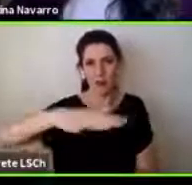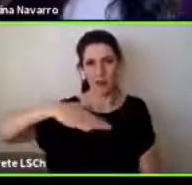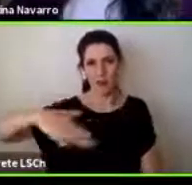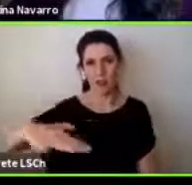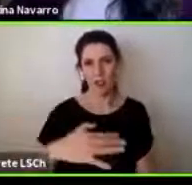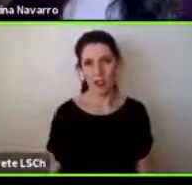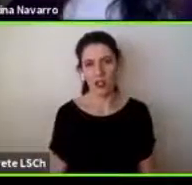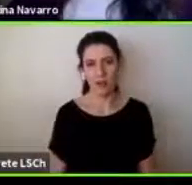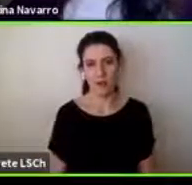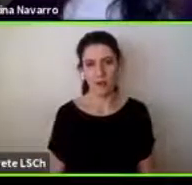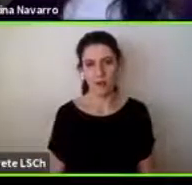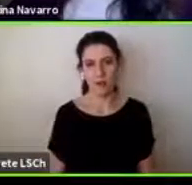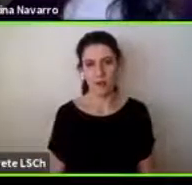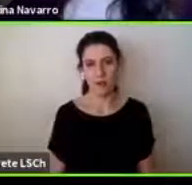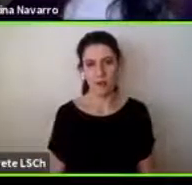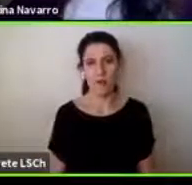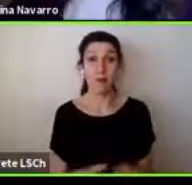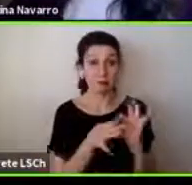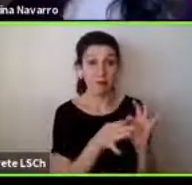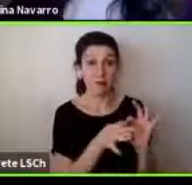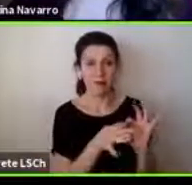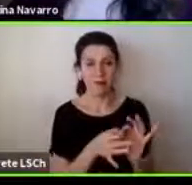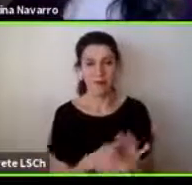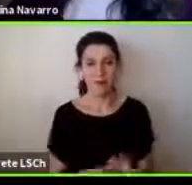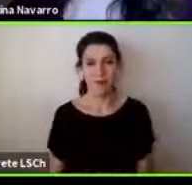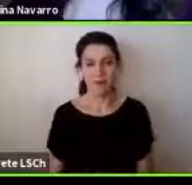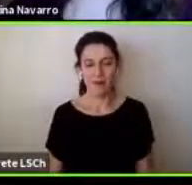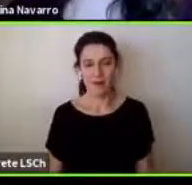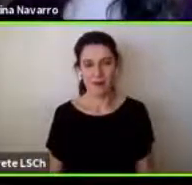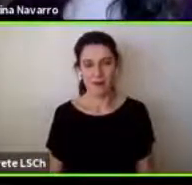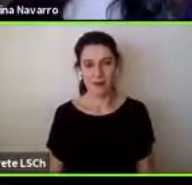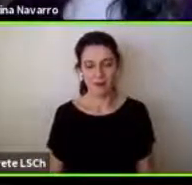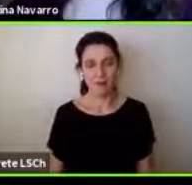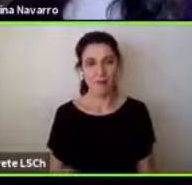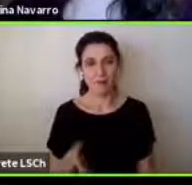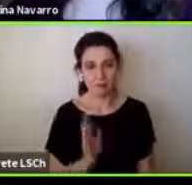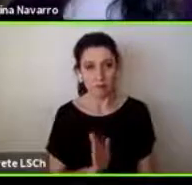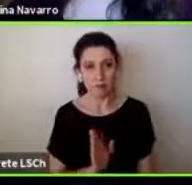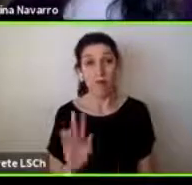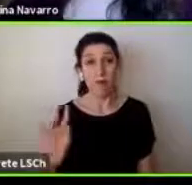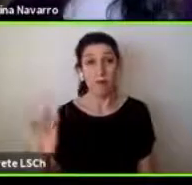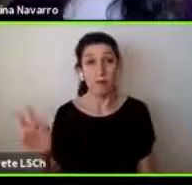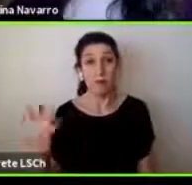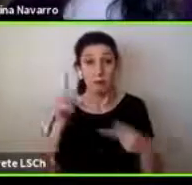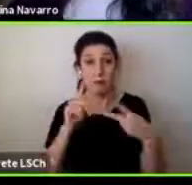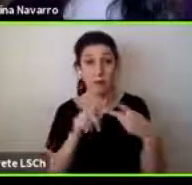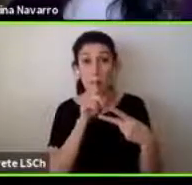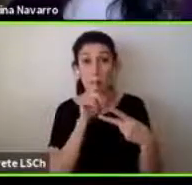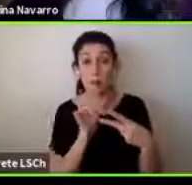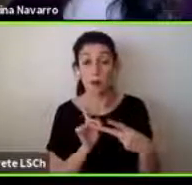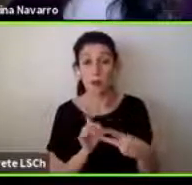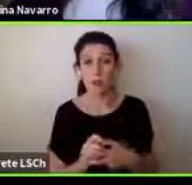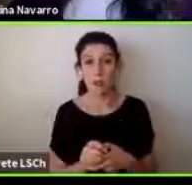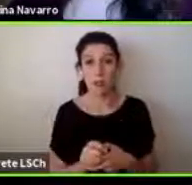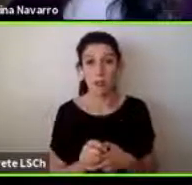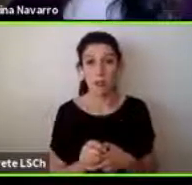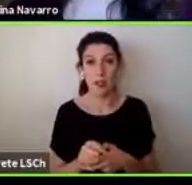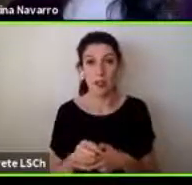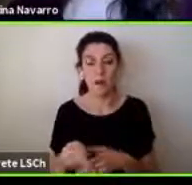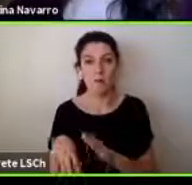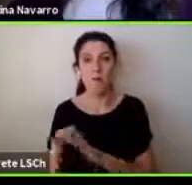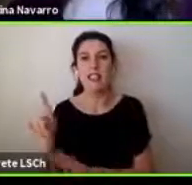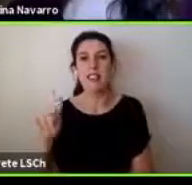Muchas gracias Evelyn vamos a seguir con la segunda pregunta que va más dirigida a Seba y a Marion